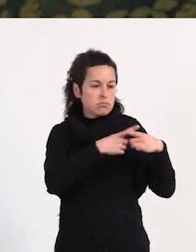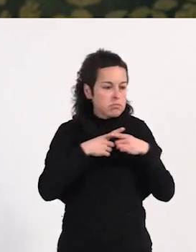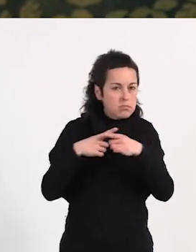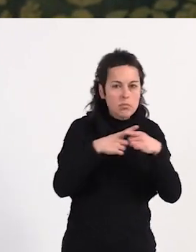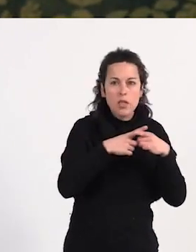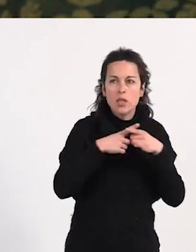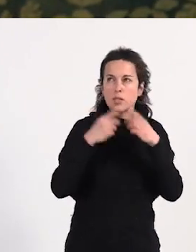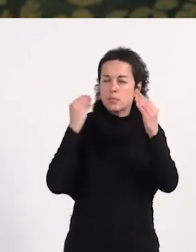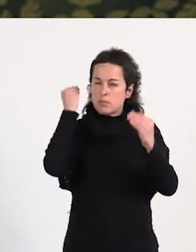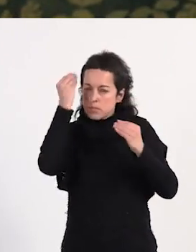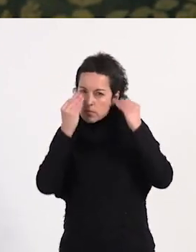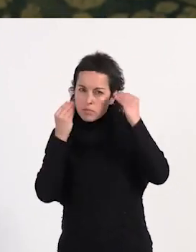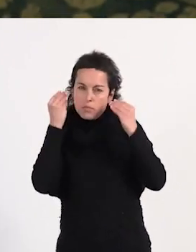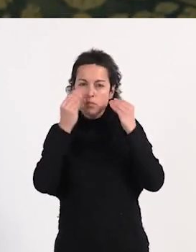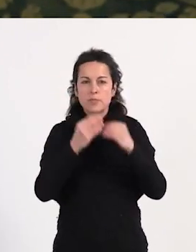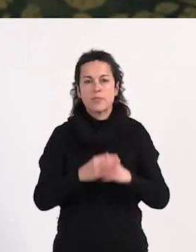y reflexionar.